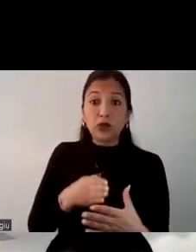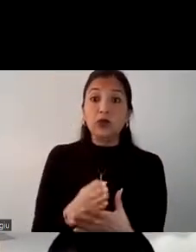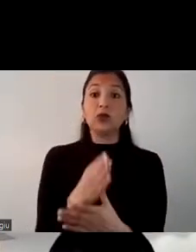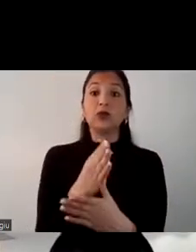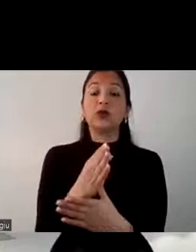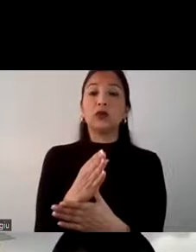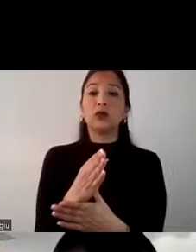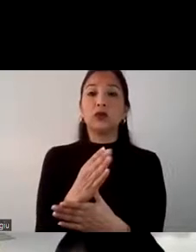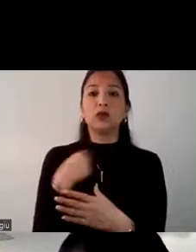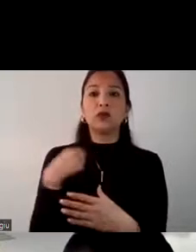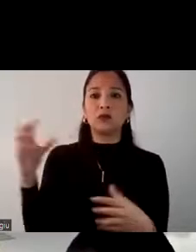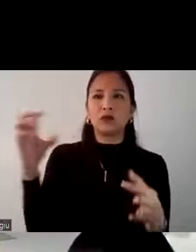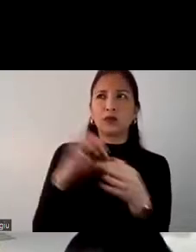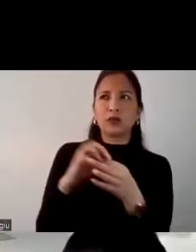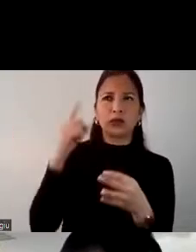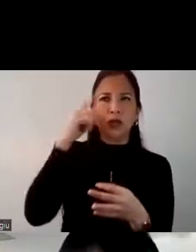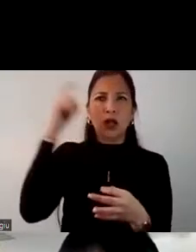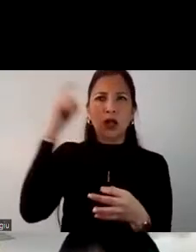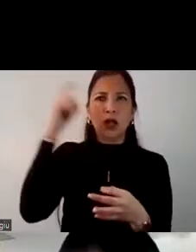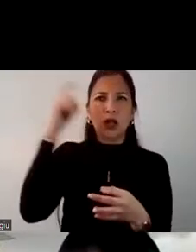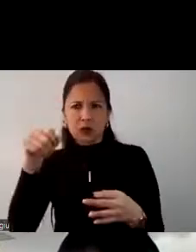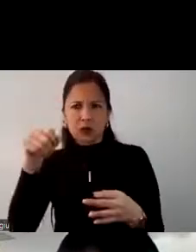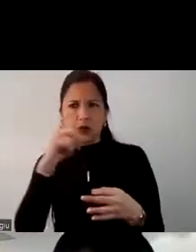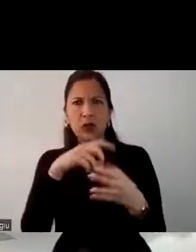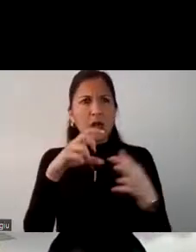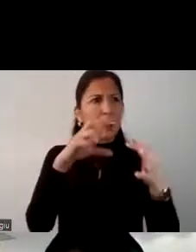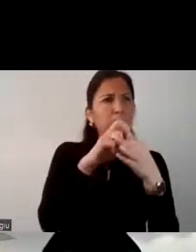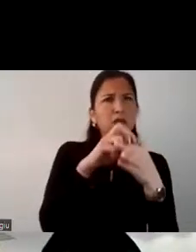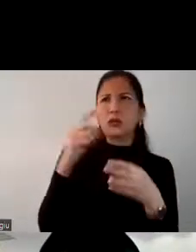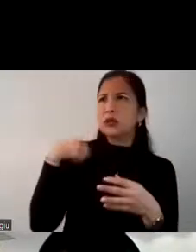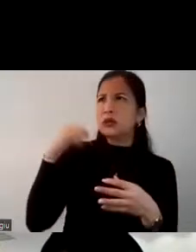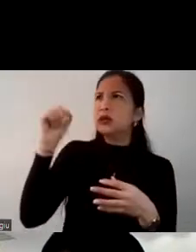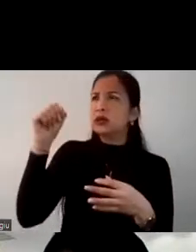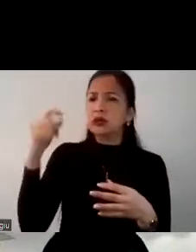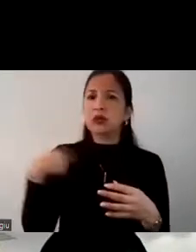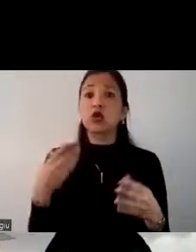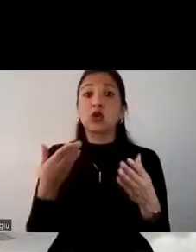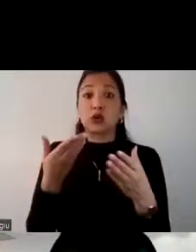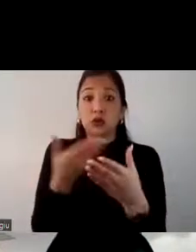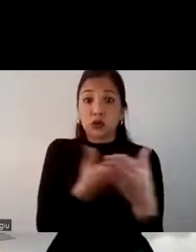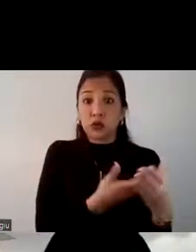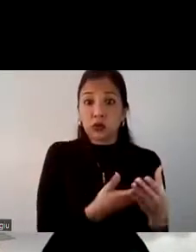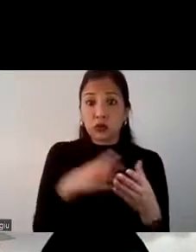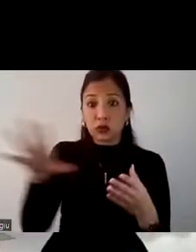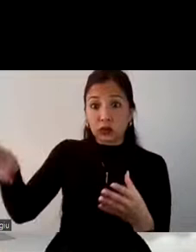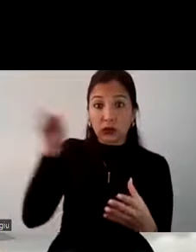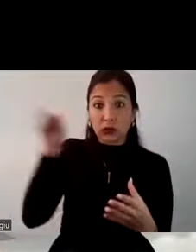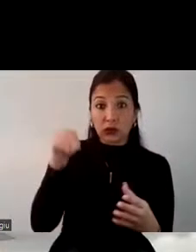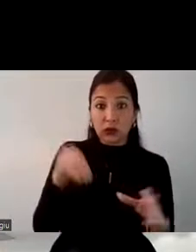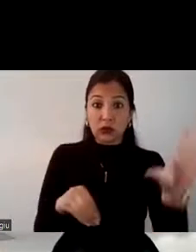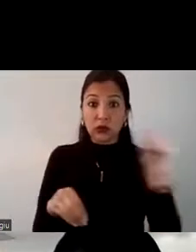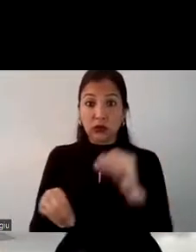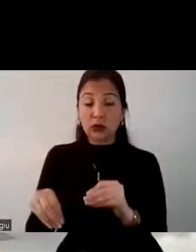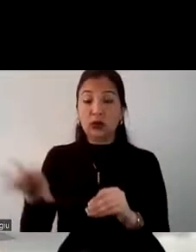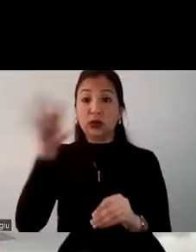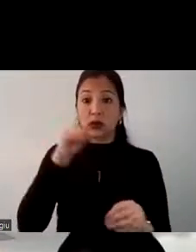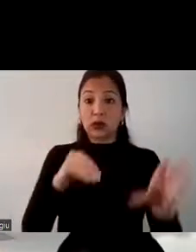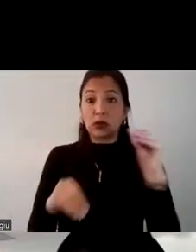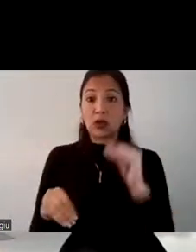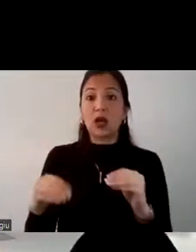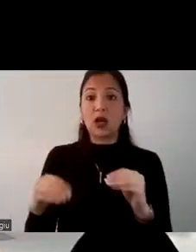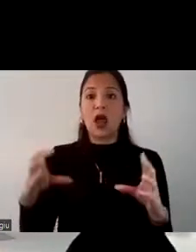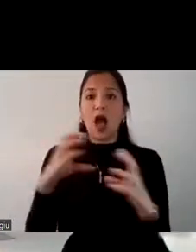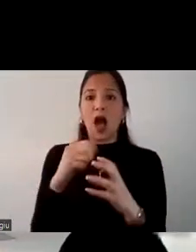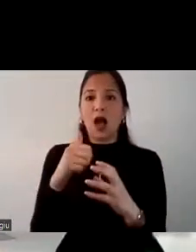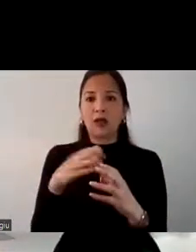hilar las ideas y van a decir, ah, ok, sí existe una conexión. Entonces, vamos a comenzar a jalar esas actividades